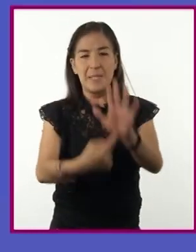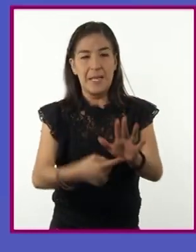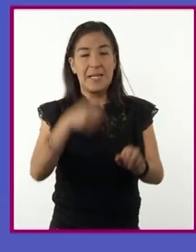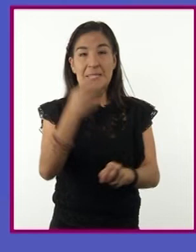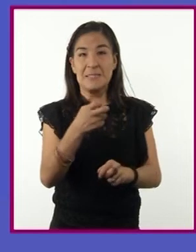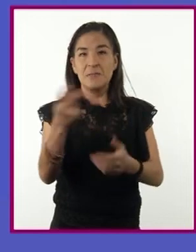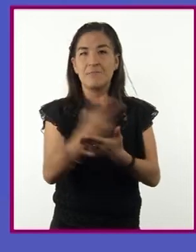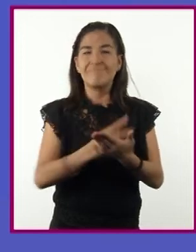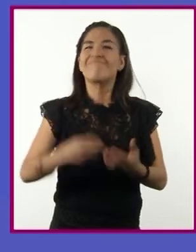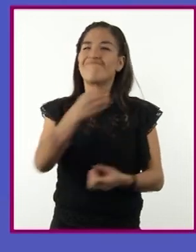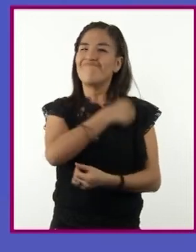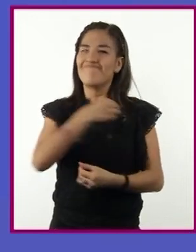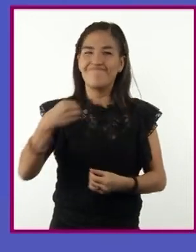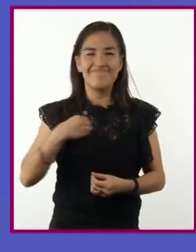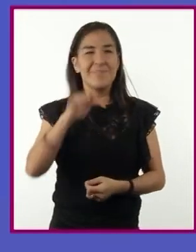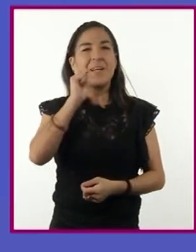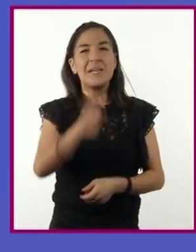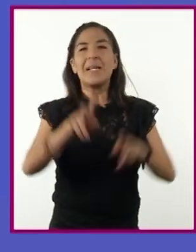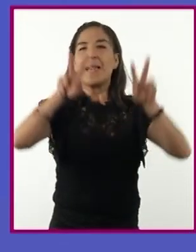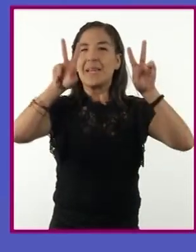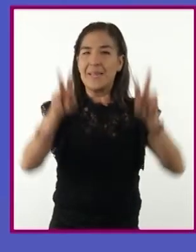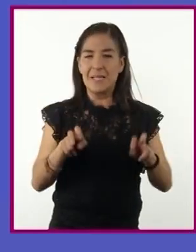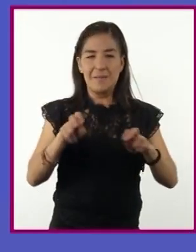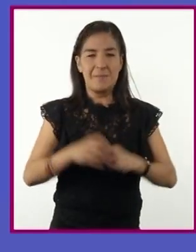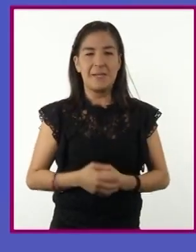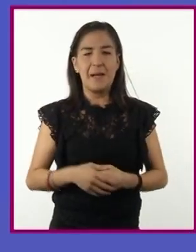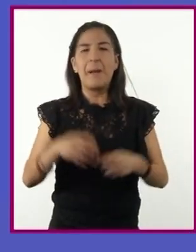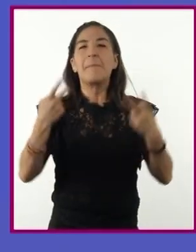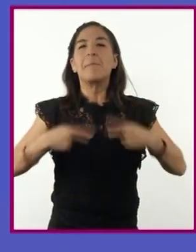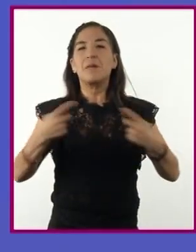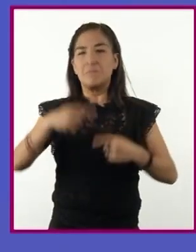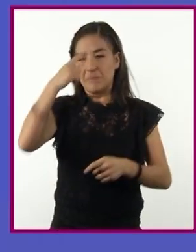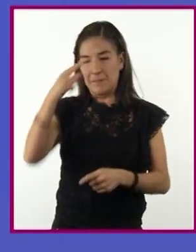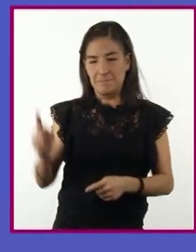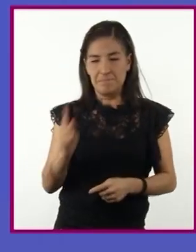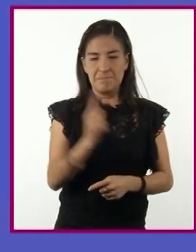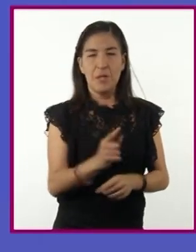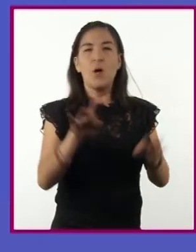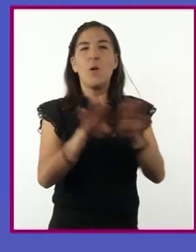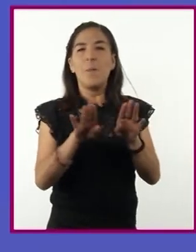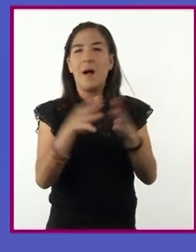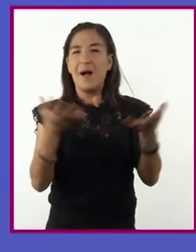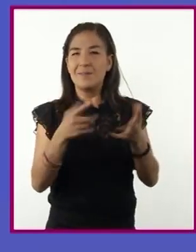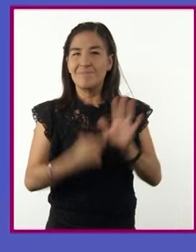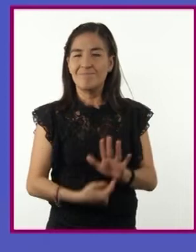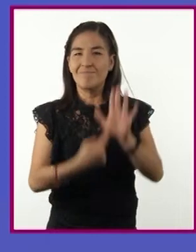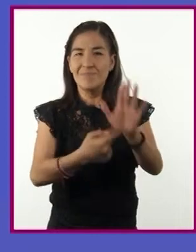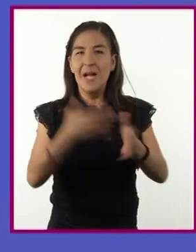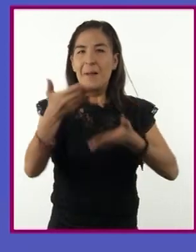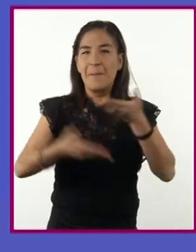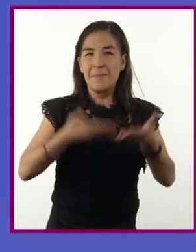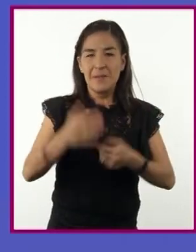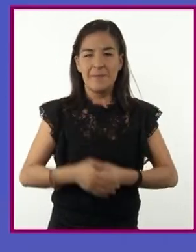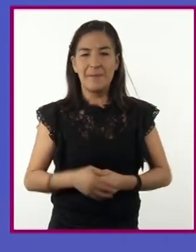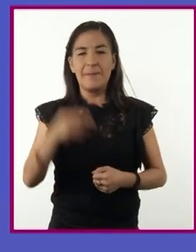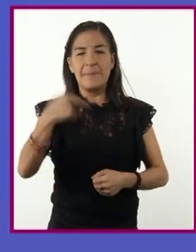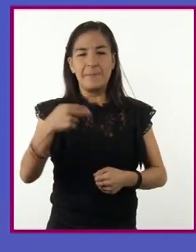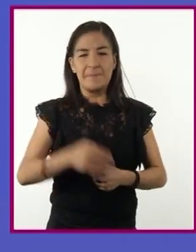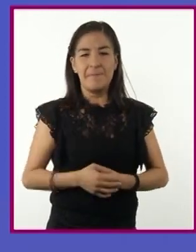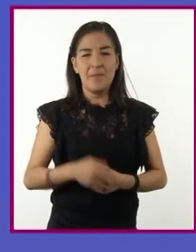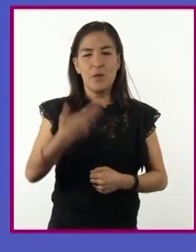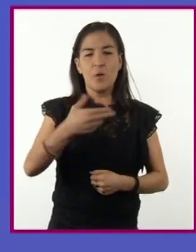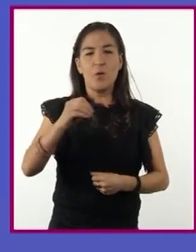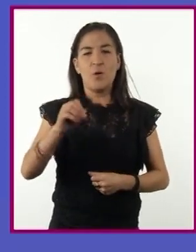necesitan obligatoriamente de un tema y de alguien para realizar la presentación, normalmente denominados host o